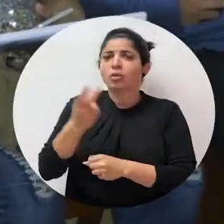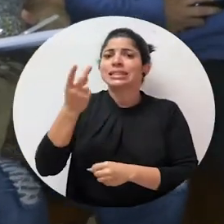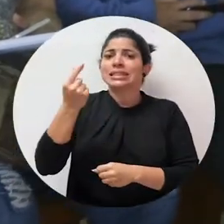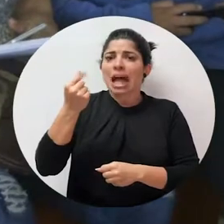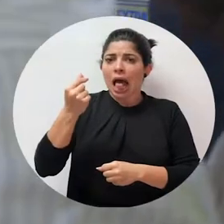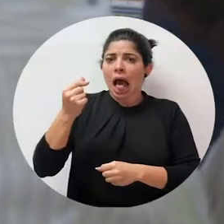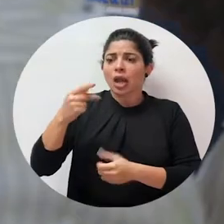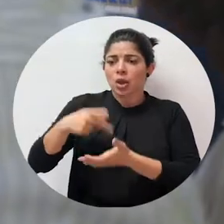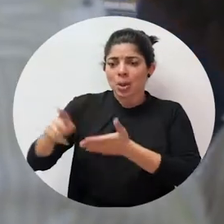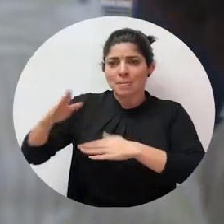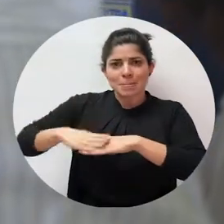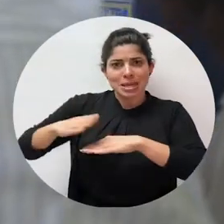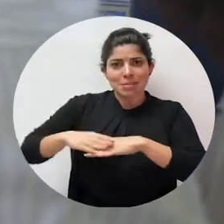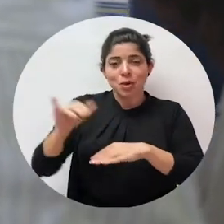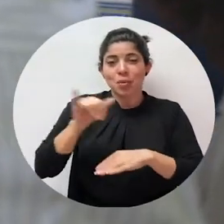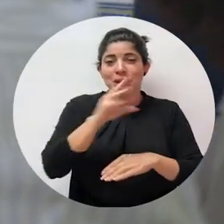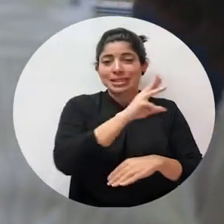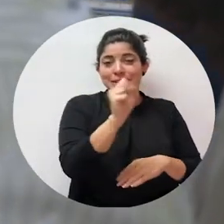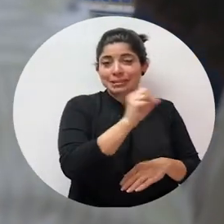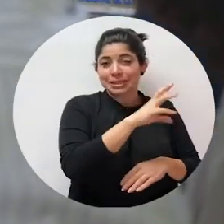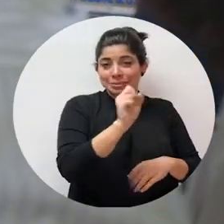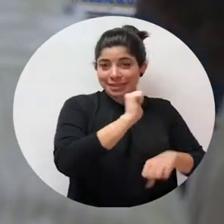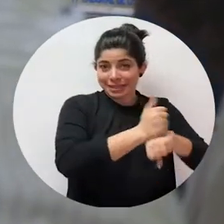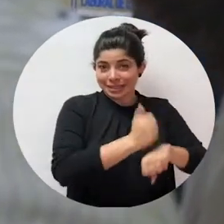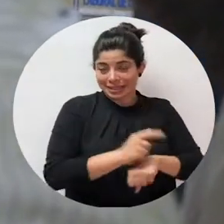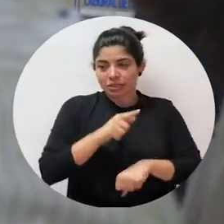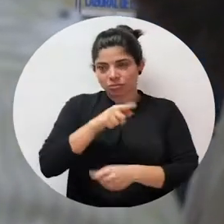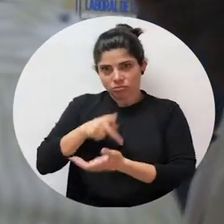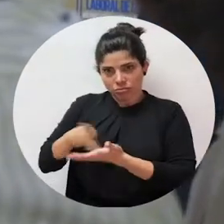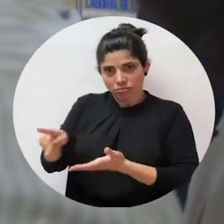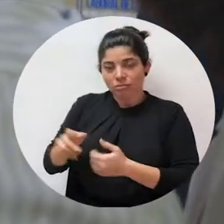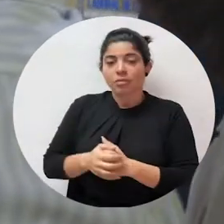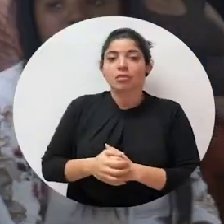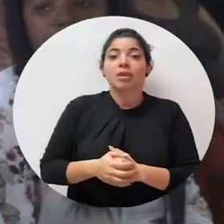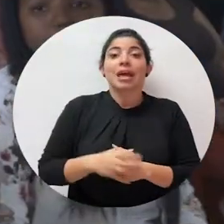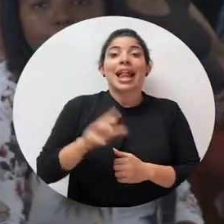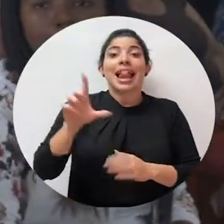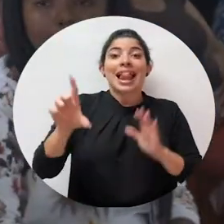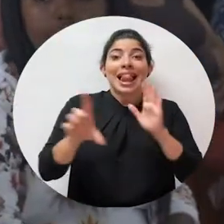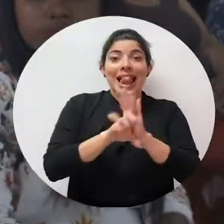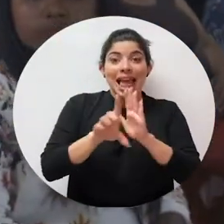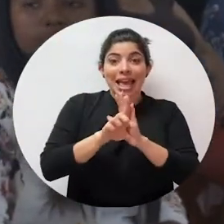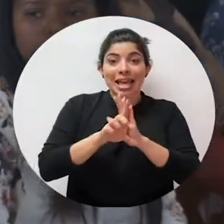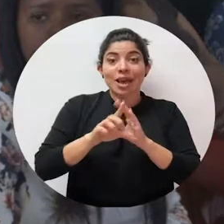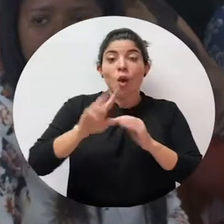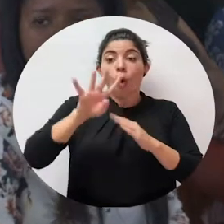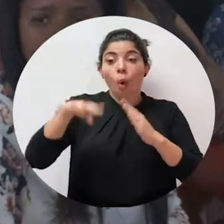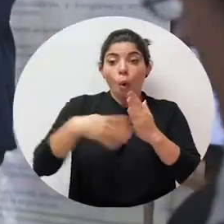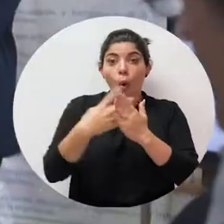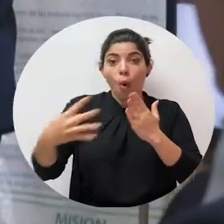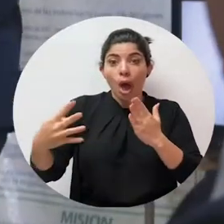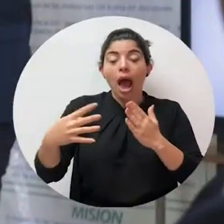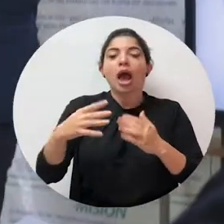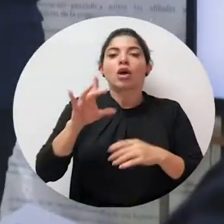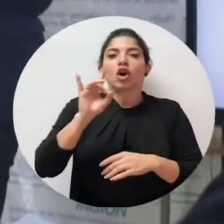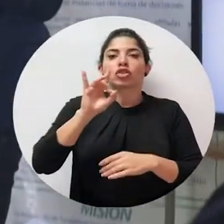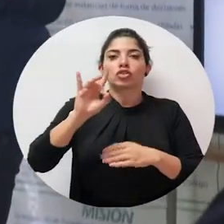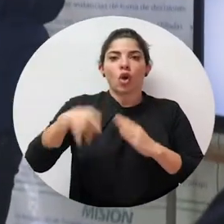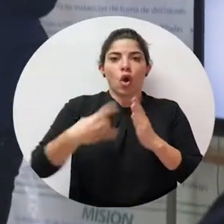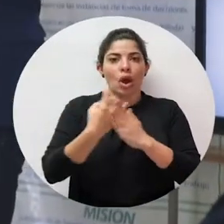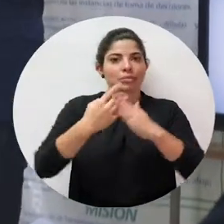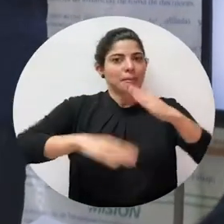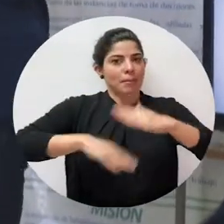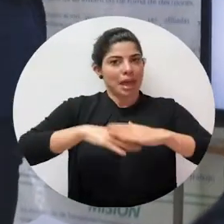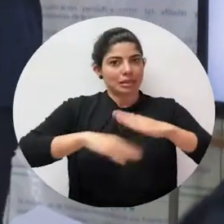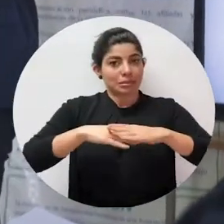semestral. Jornada laboral de ley de máximo 8 horas. Pasada esta jornada ordinaria, cada hora vale